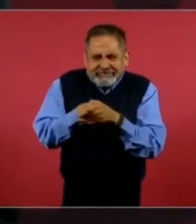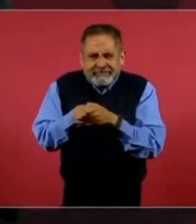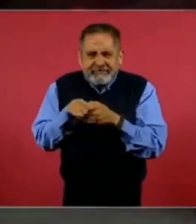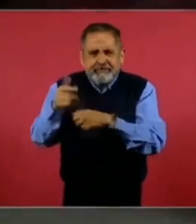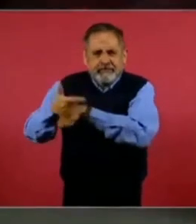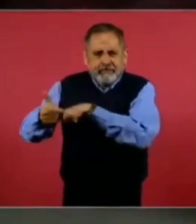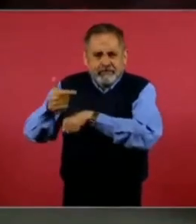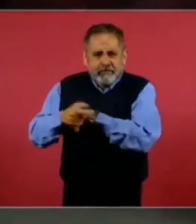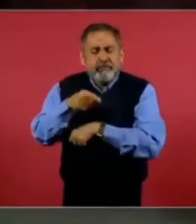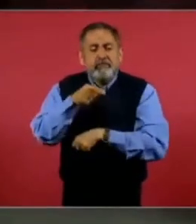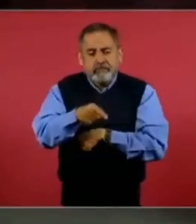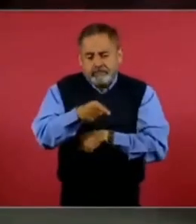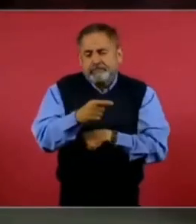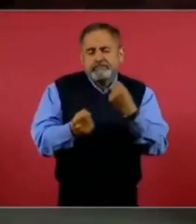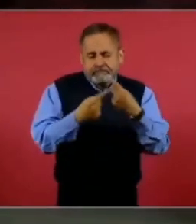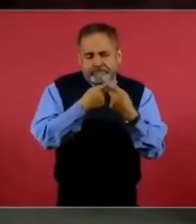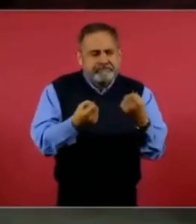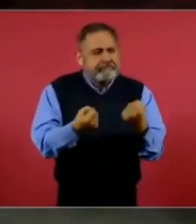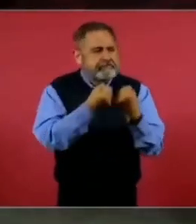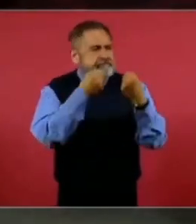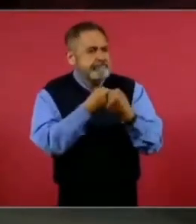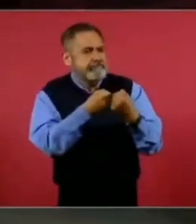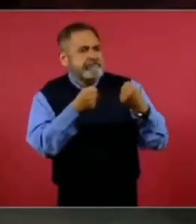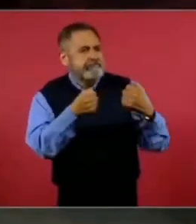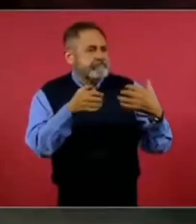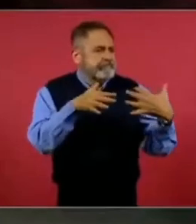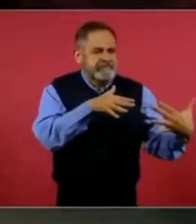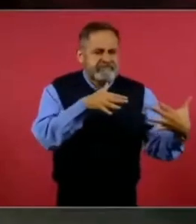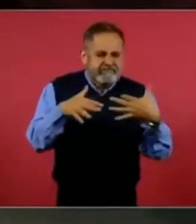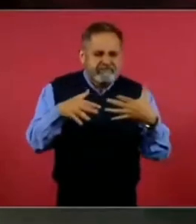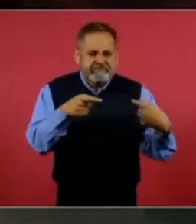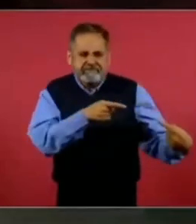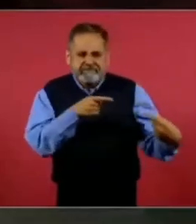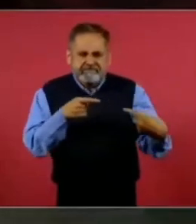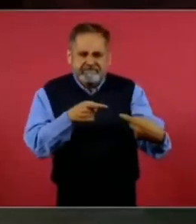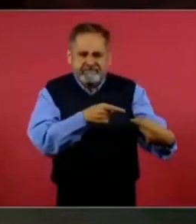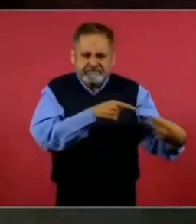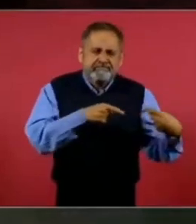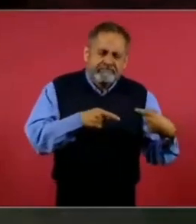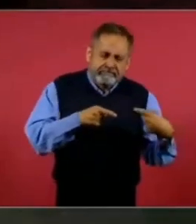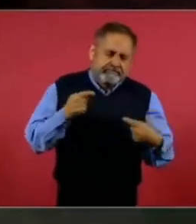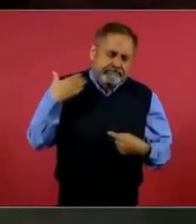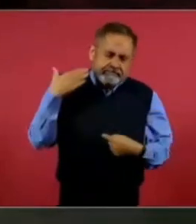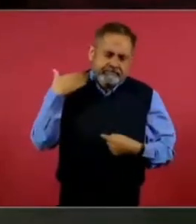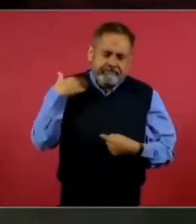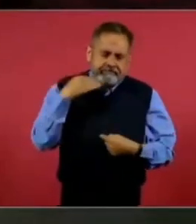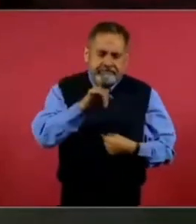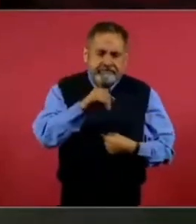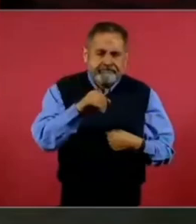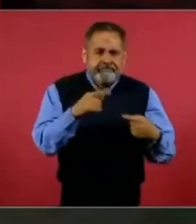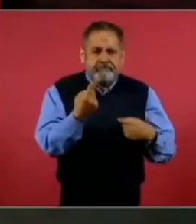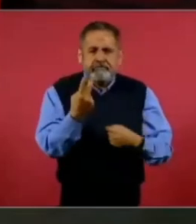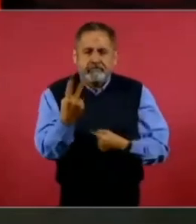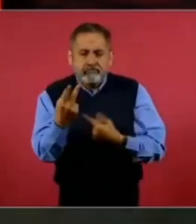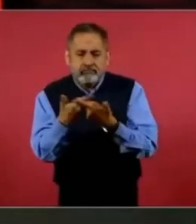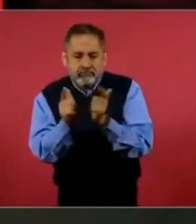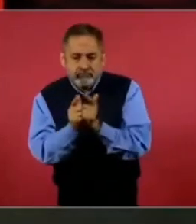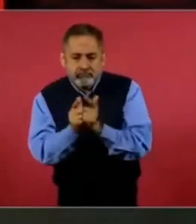Ha habido enfrentamientos últimamente en esa región de dos grupos